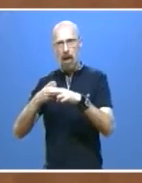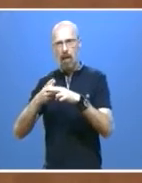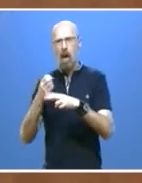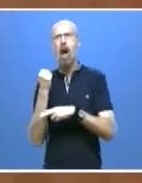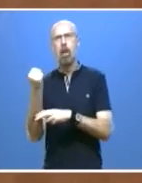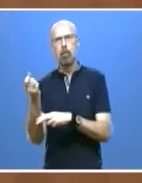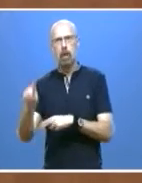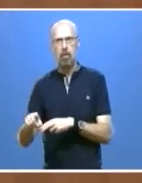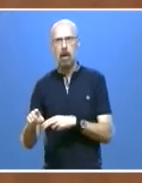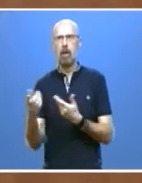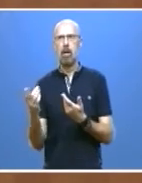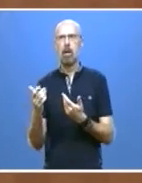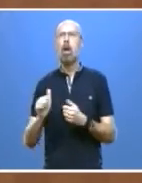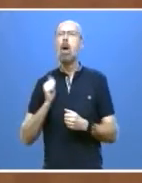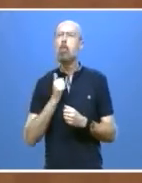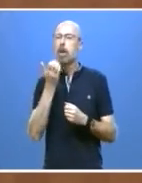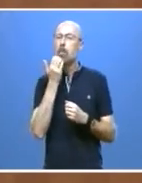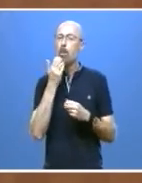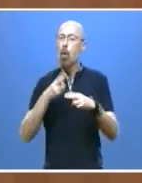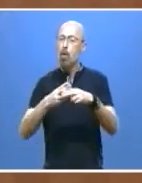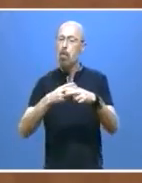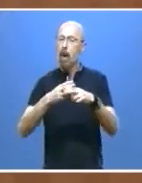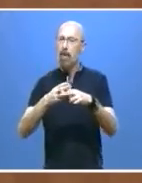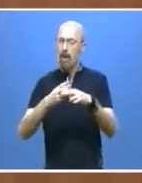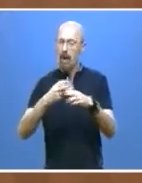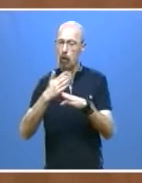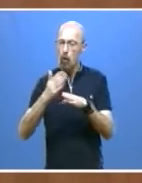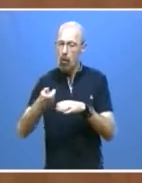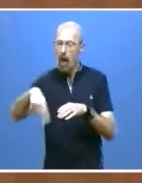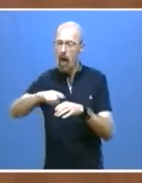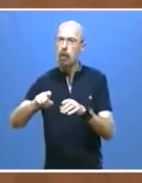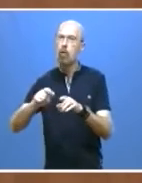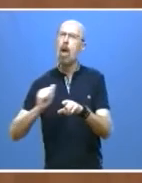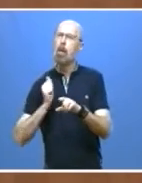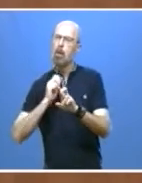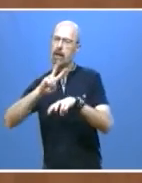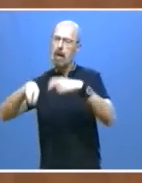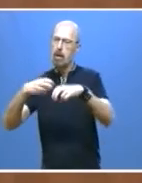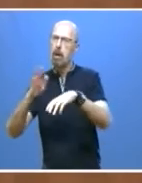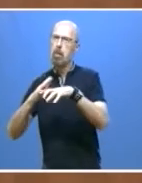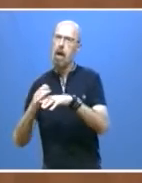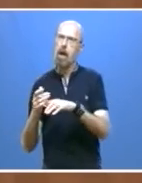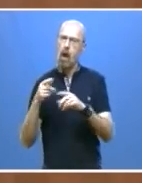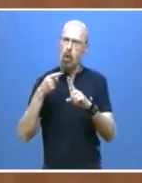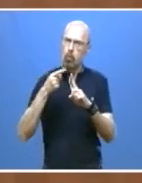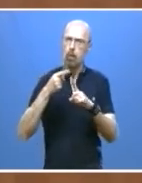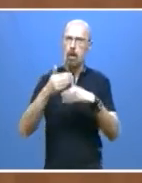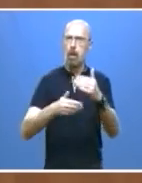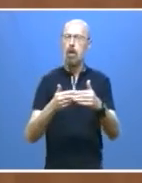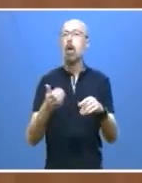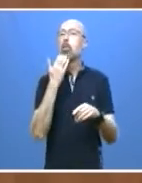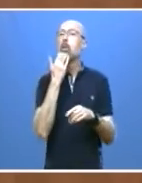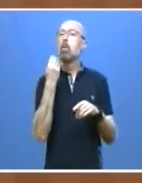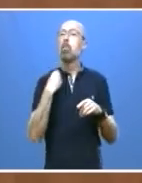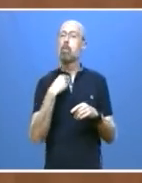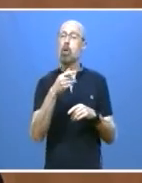biomasa un recurso que genera economía y empleo. Como en el Bierzo desde este mismo año donde ya funciona la